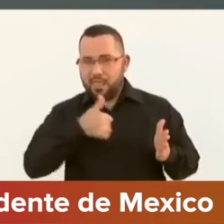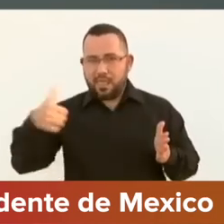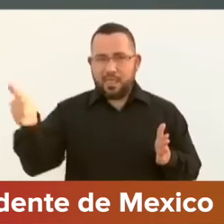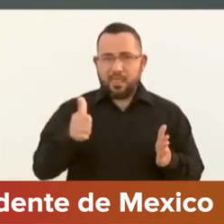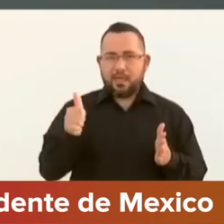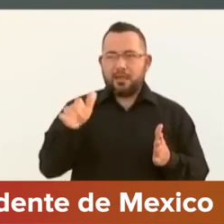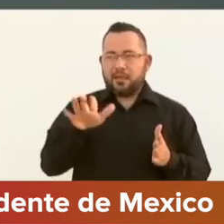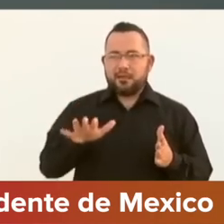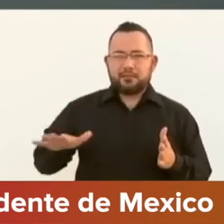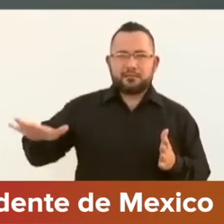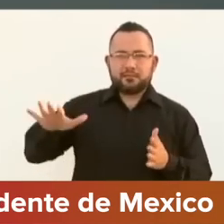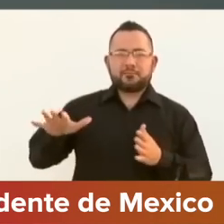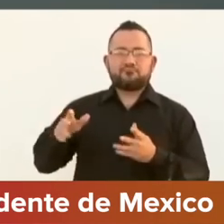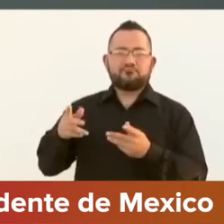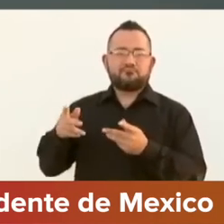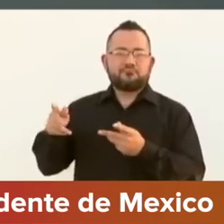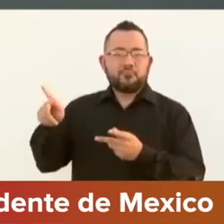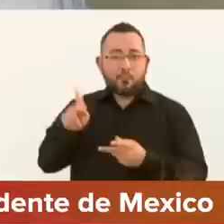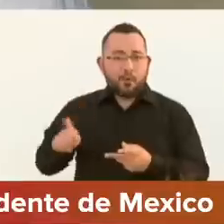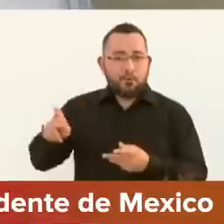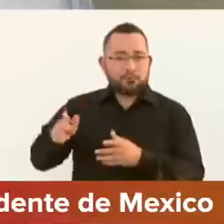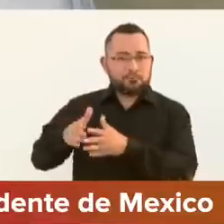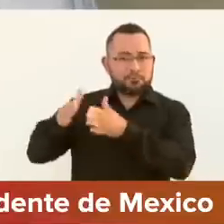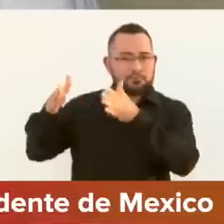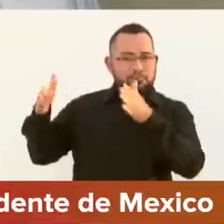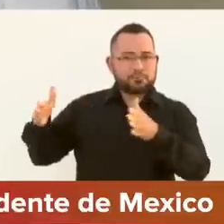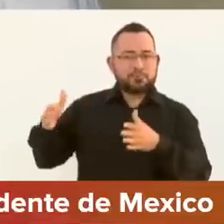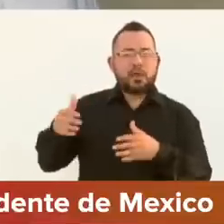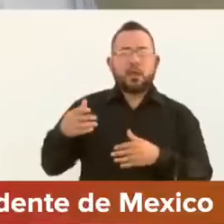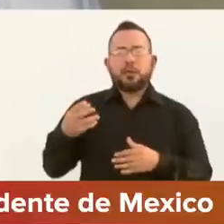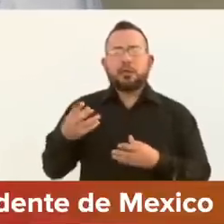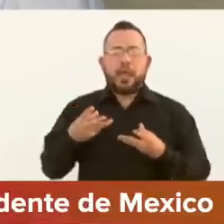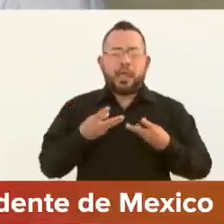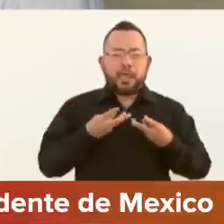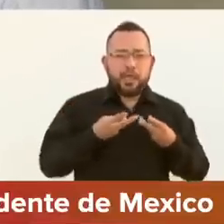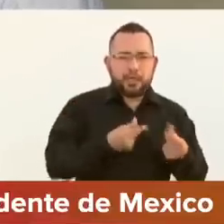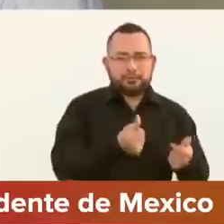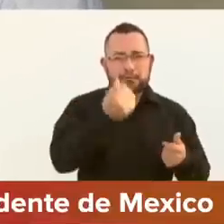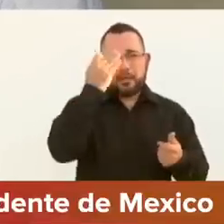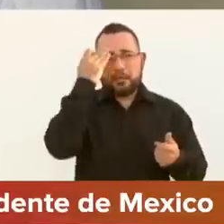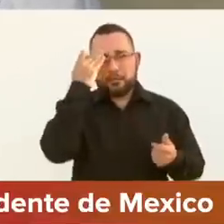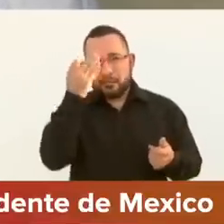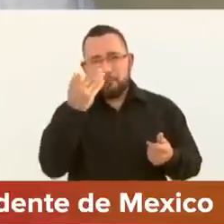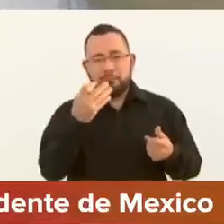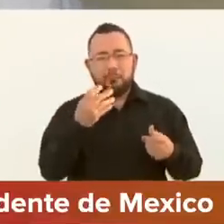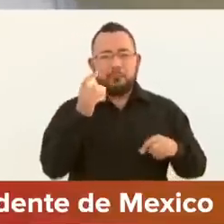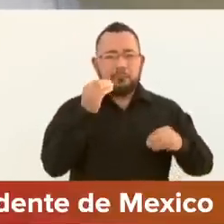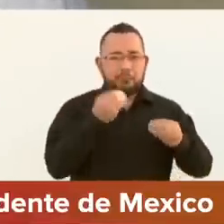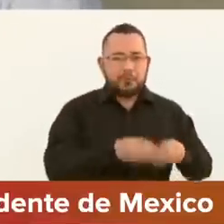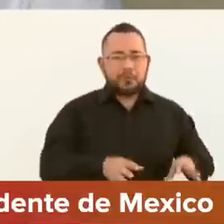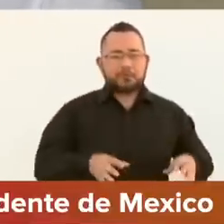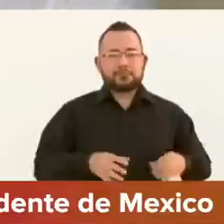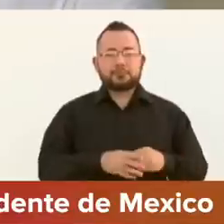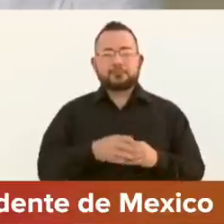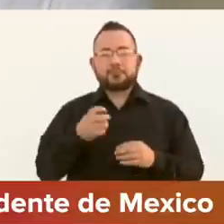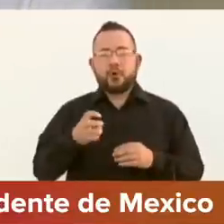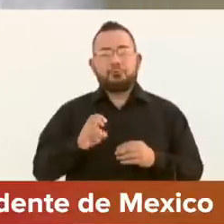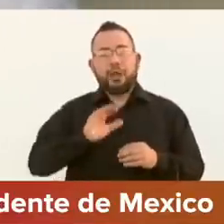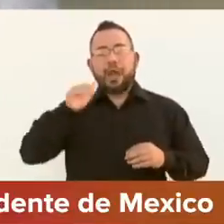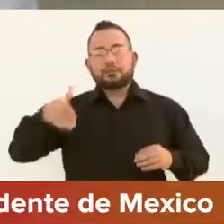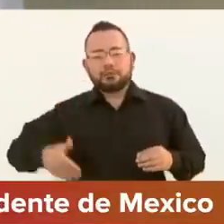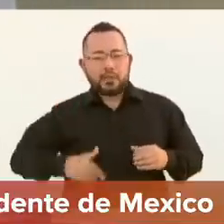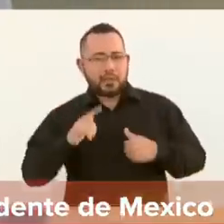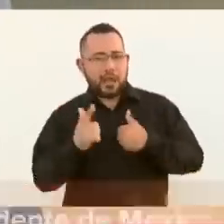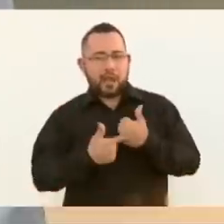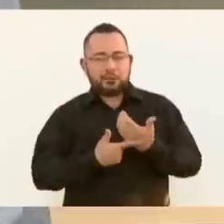y además perder tiempo y correr riesgos.